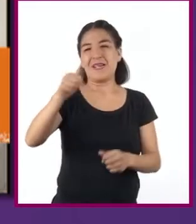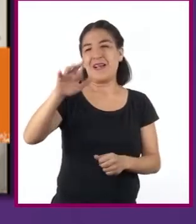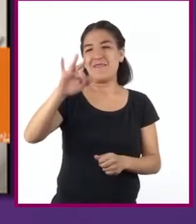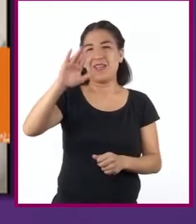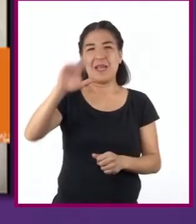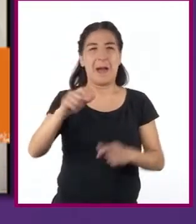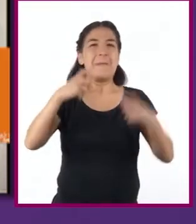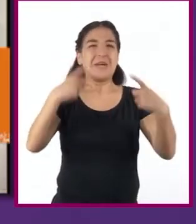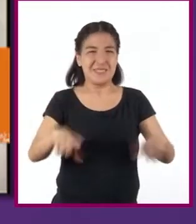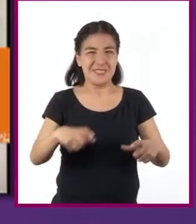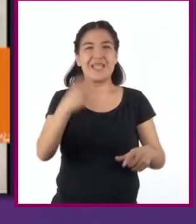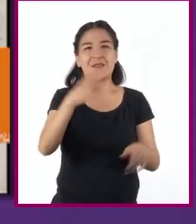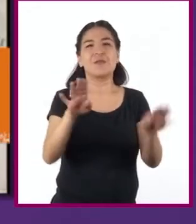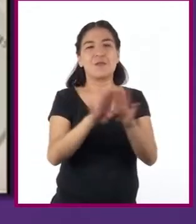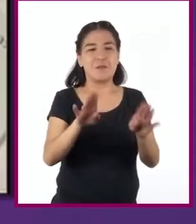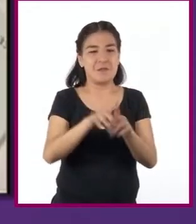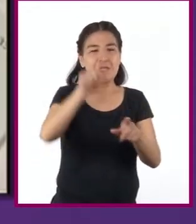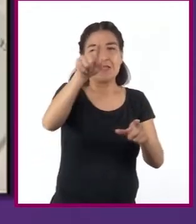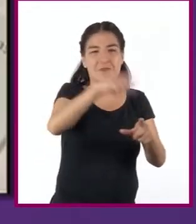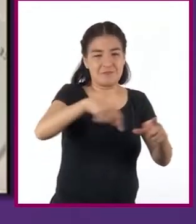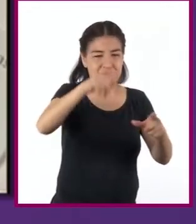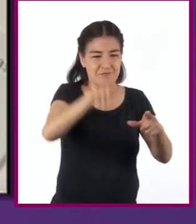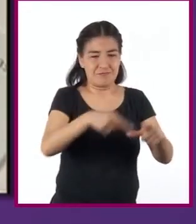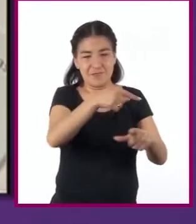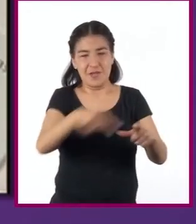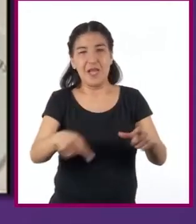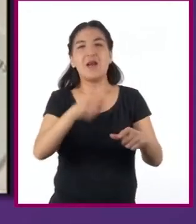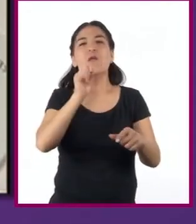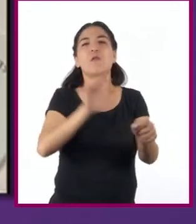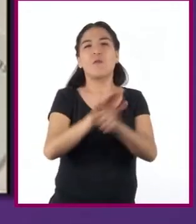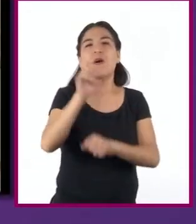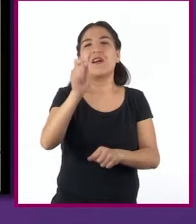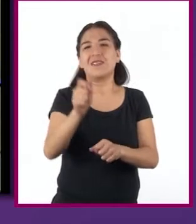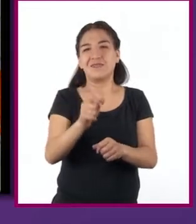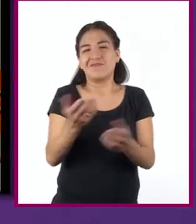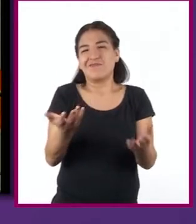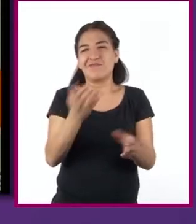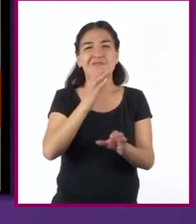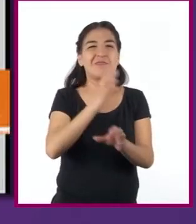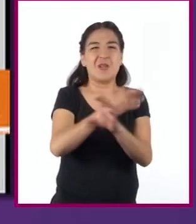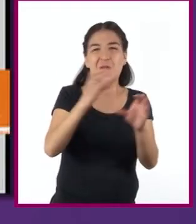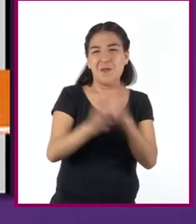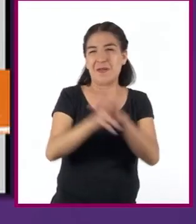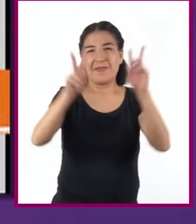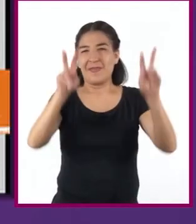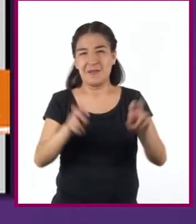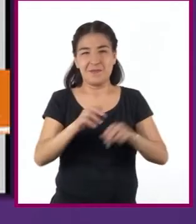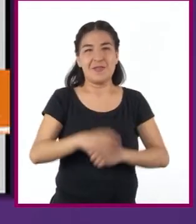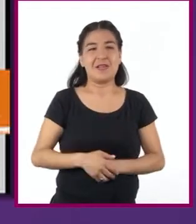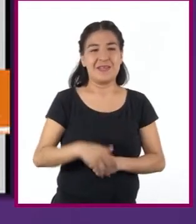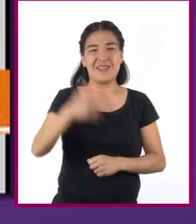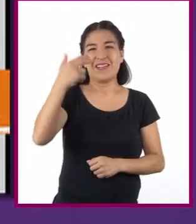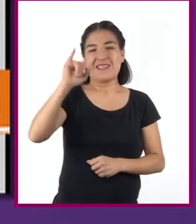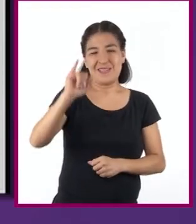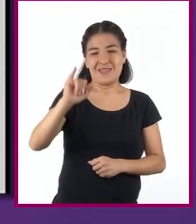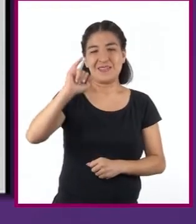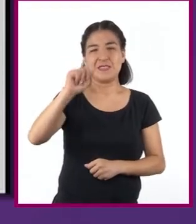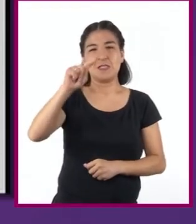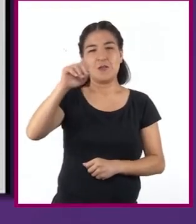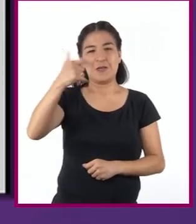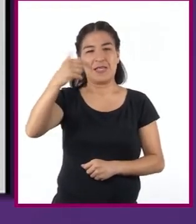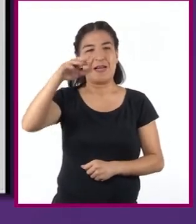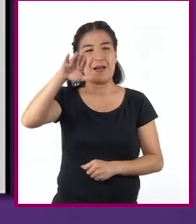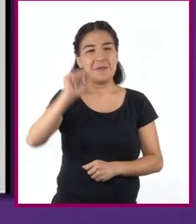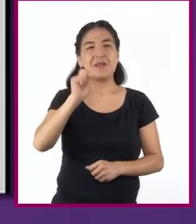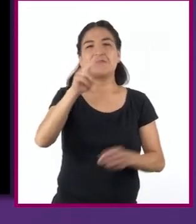distribución de porcentajes o la relación de cada parte con respecto a un todo. El histograma permite comparar el comportamiento de una